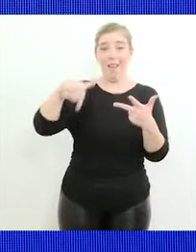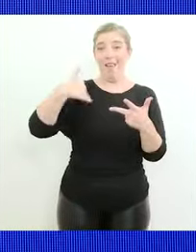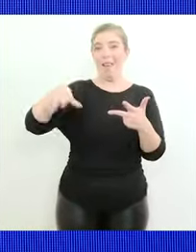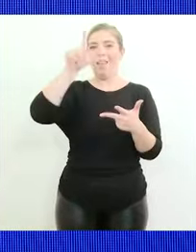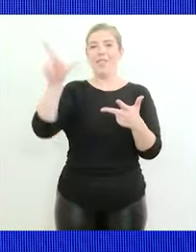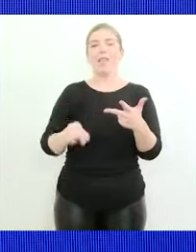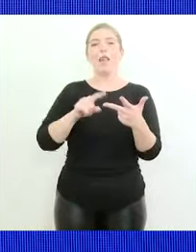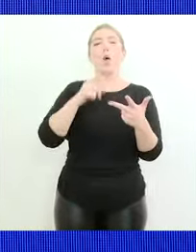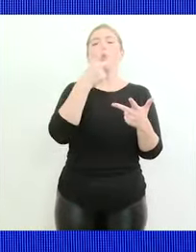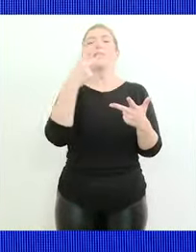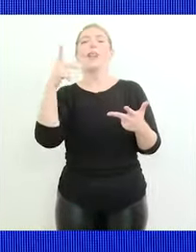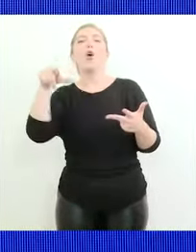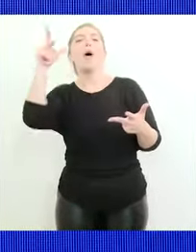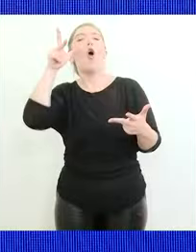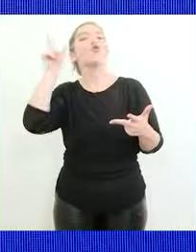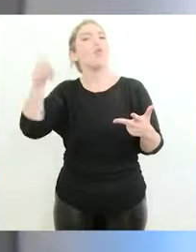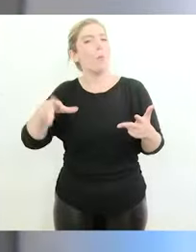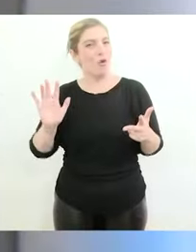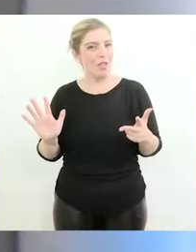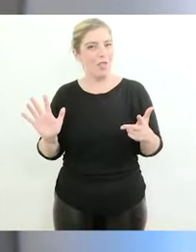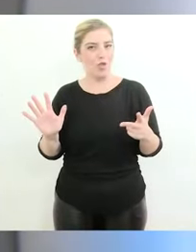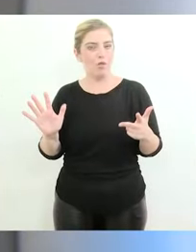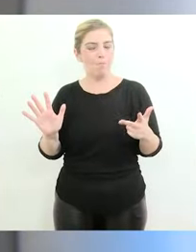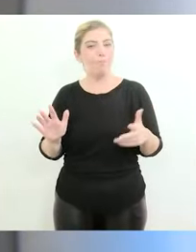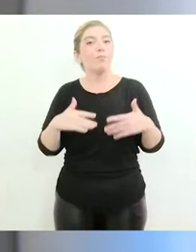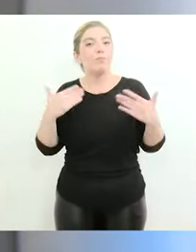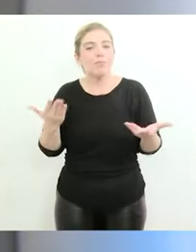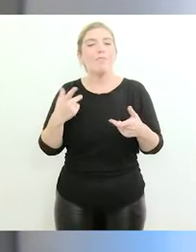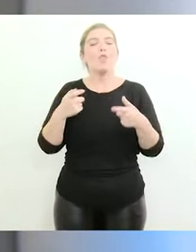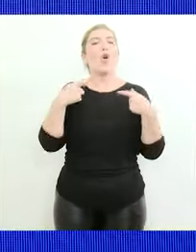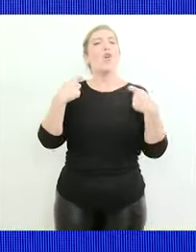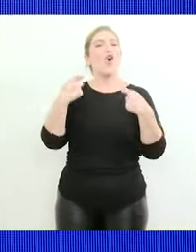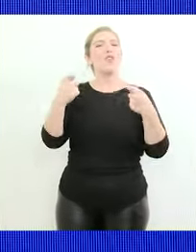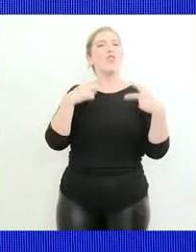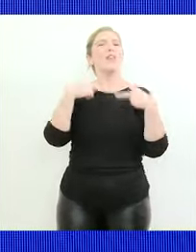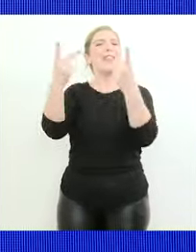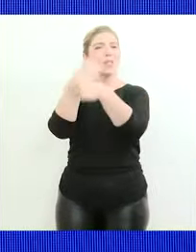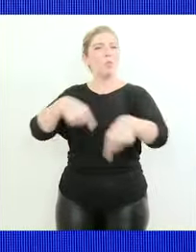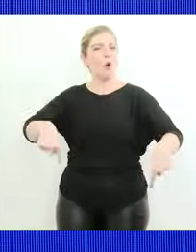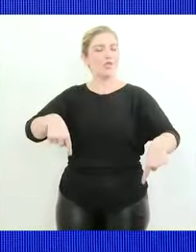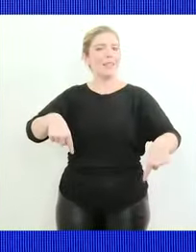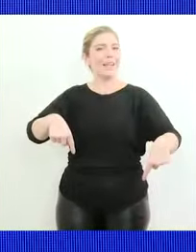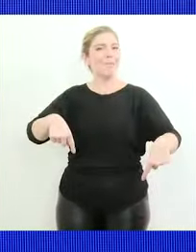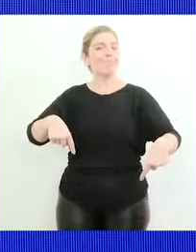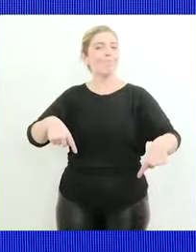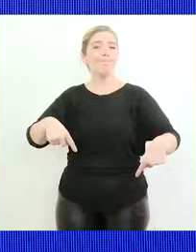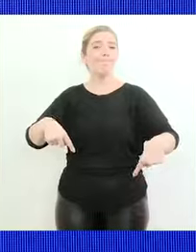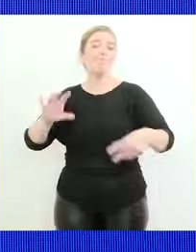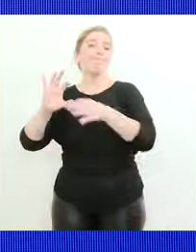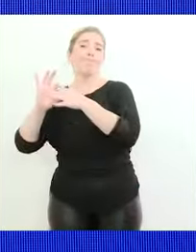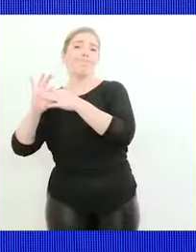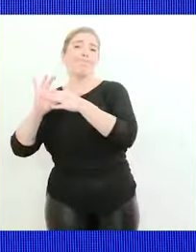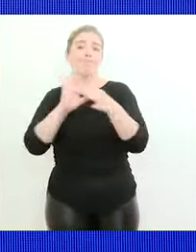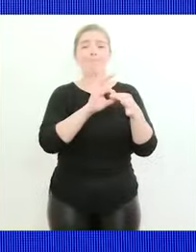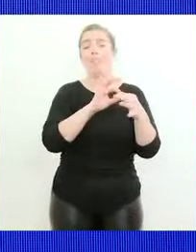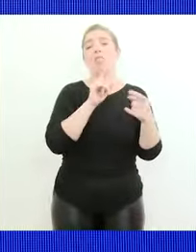Argentina representa 23,8% o sea el costo del transporte digamos incide directamente en la